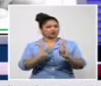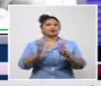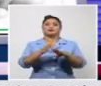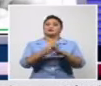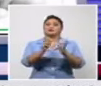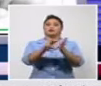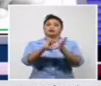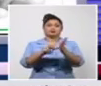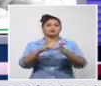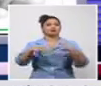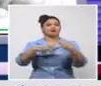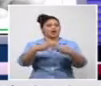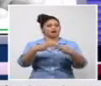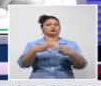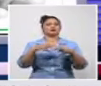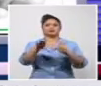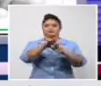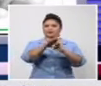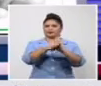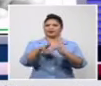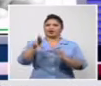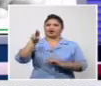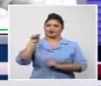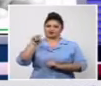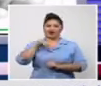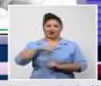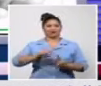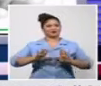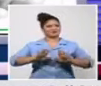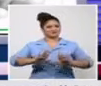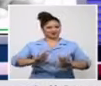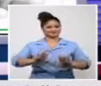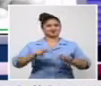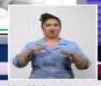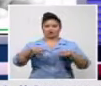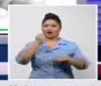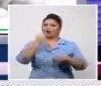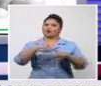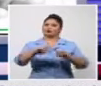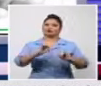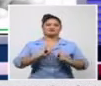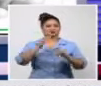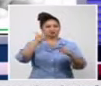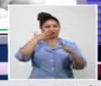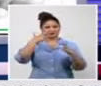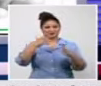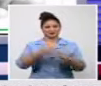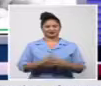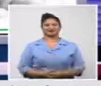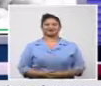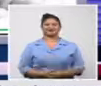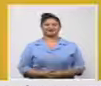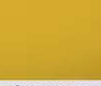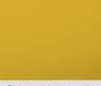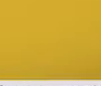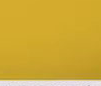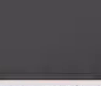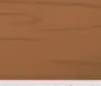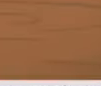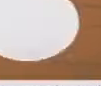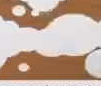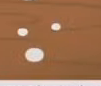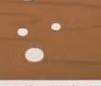epidemiológica usted acompáñenos hasta las 10 de la mañana porque aún tenemos más informaciones que compartir con